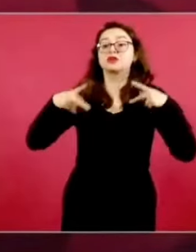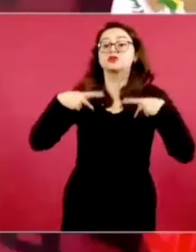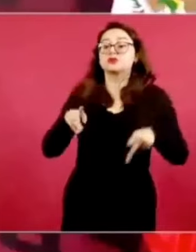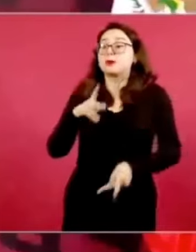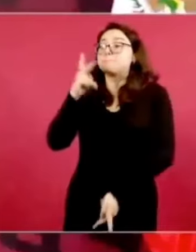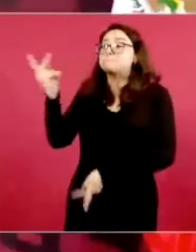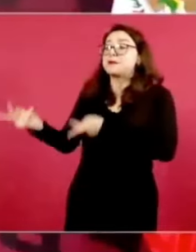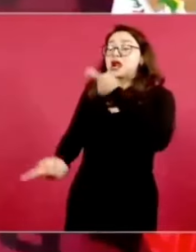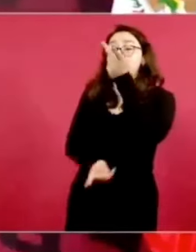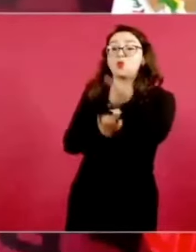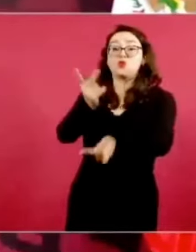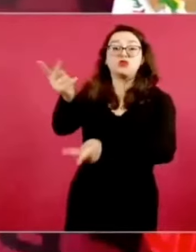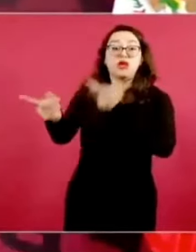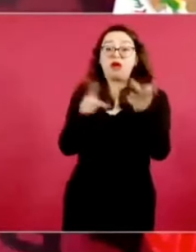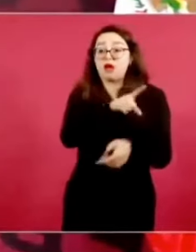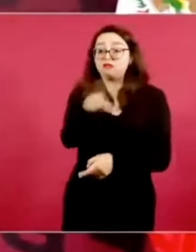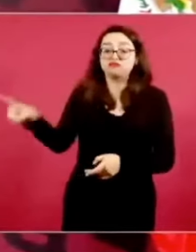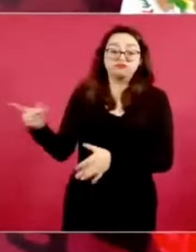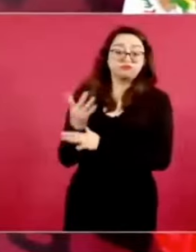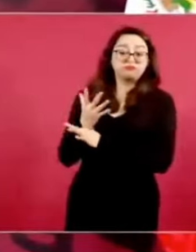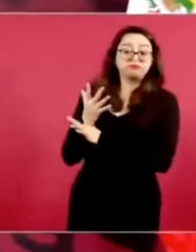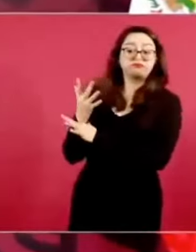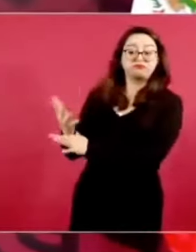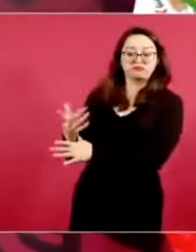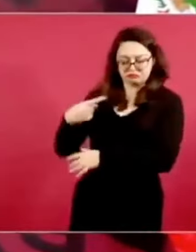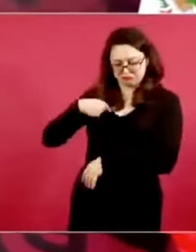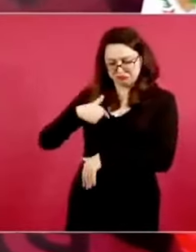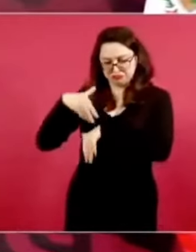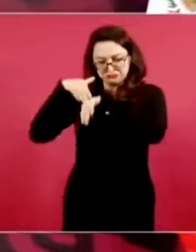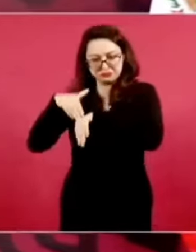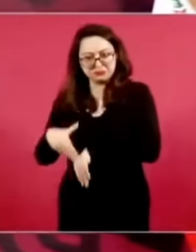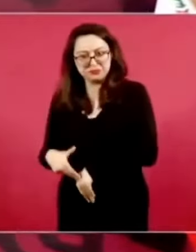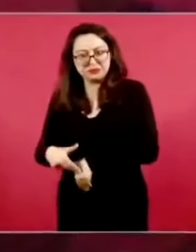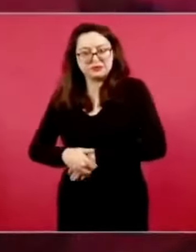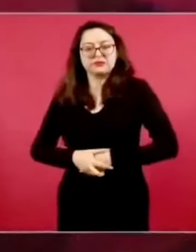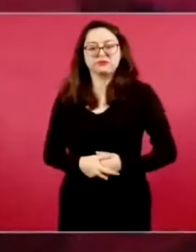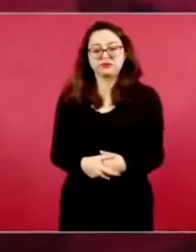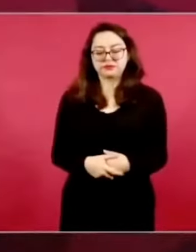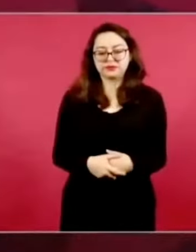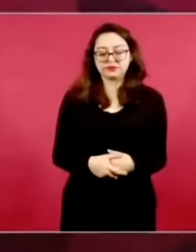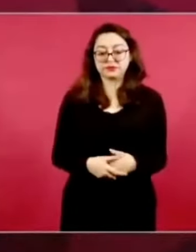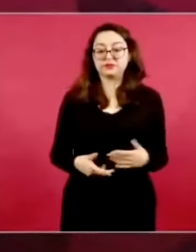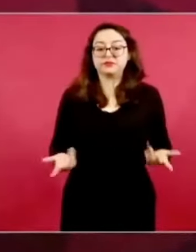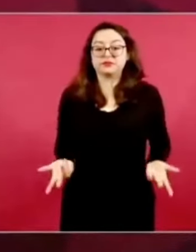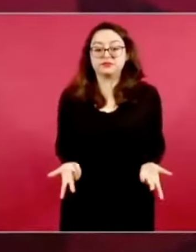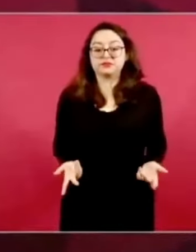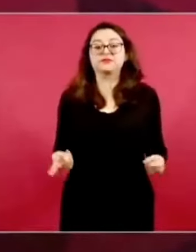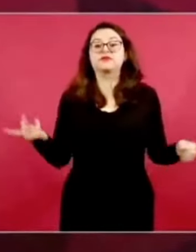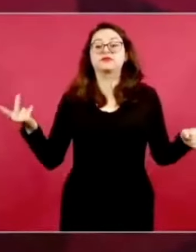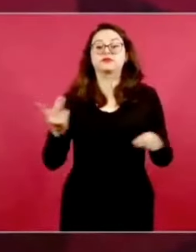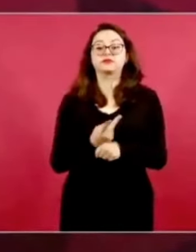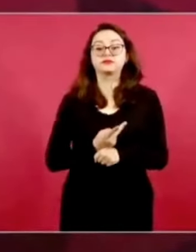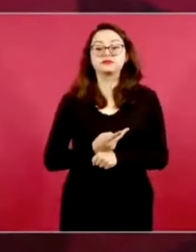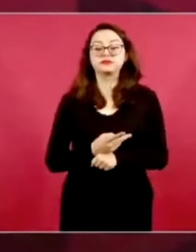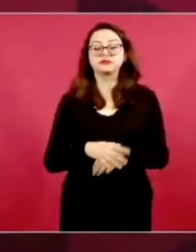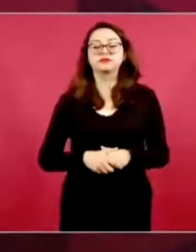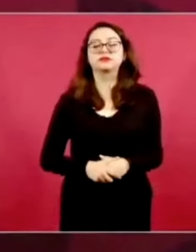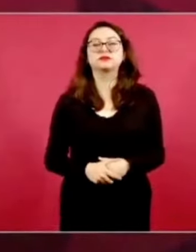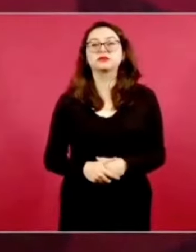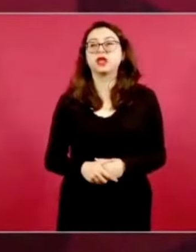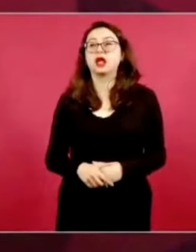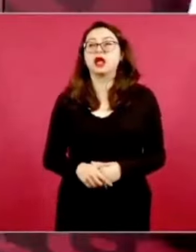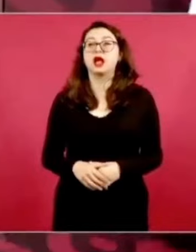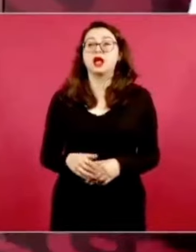cuando ganamos le metieron más en contratos,